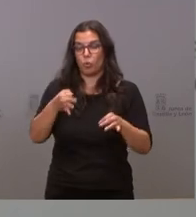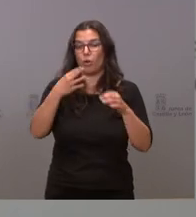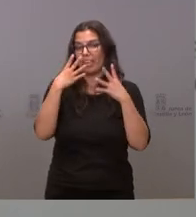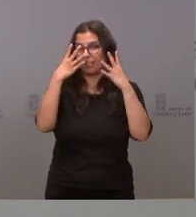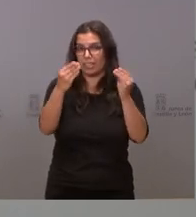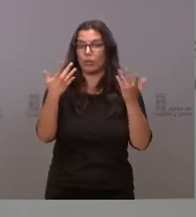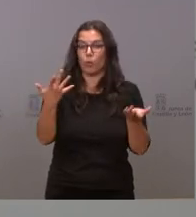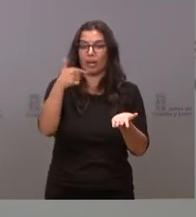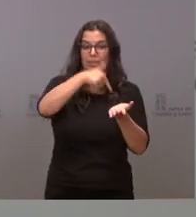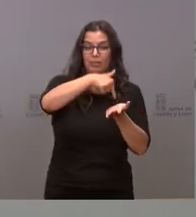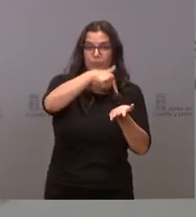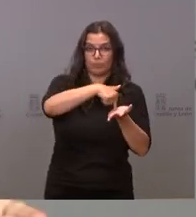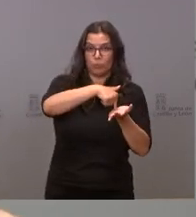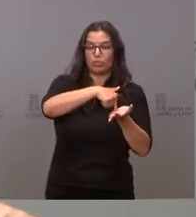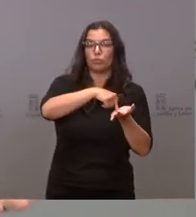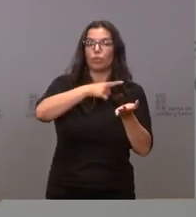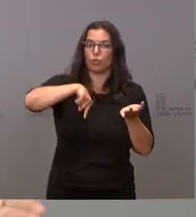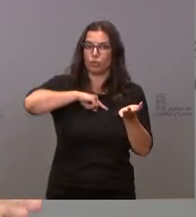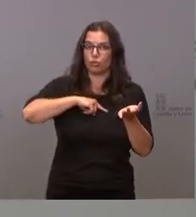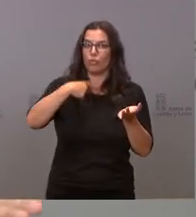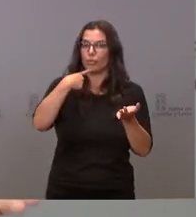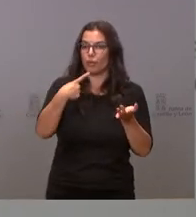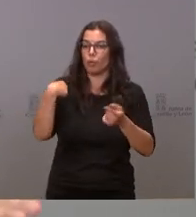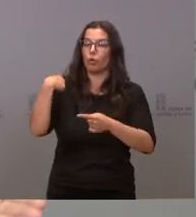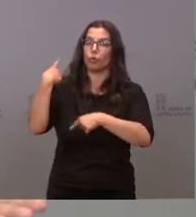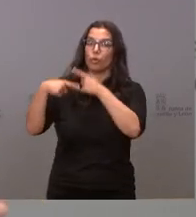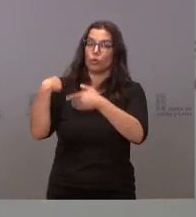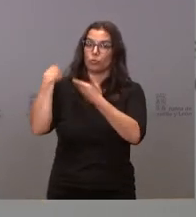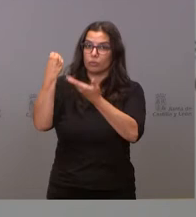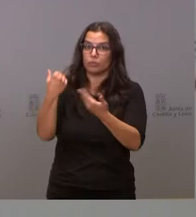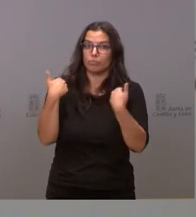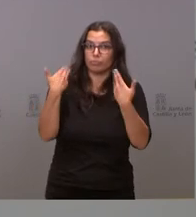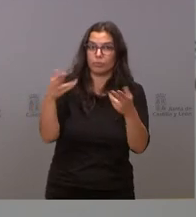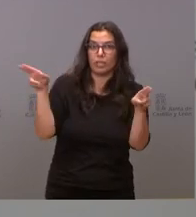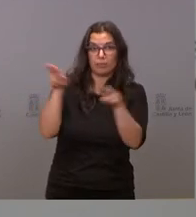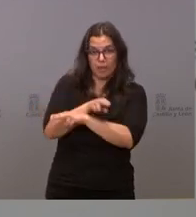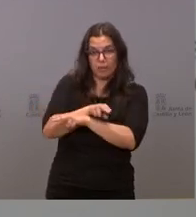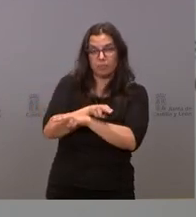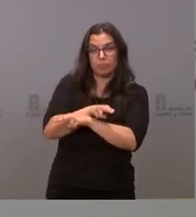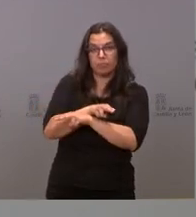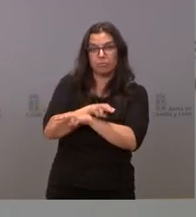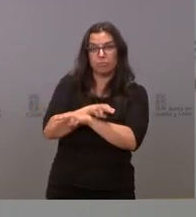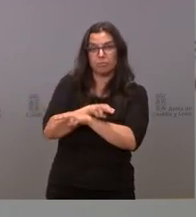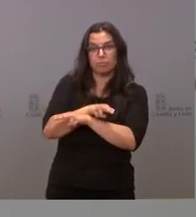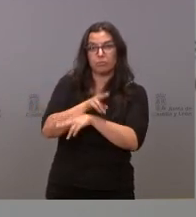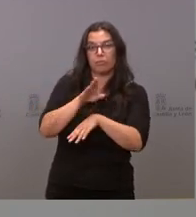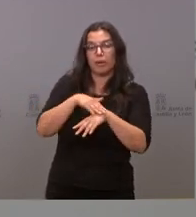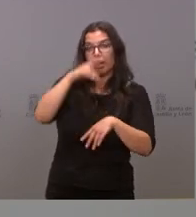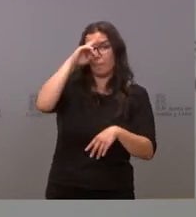es que dijimos que íbamos a eliminar el impuesto de sucesiones y donaciones para padres